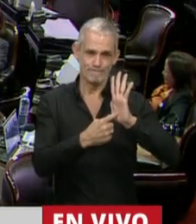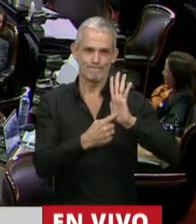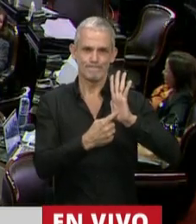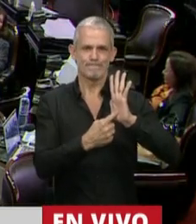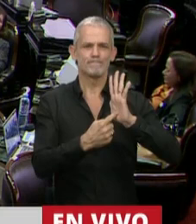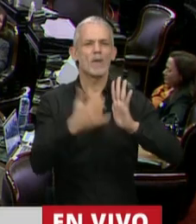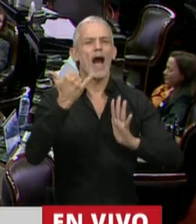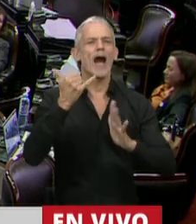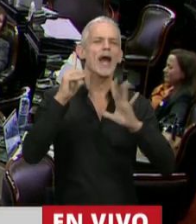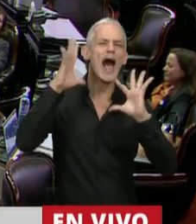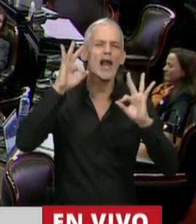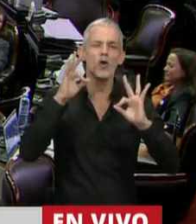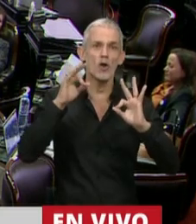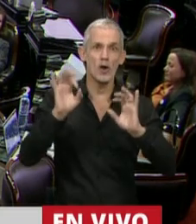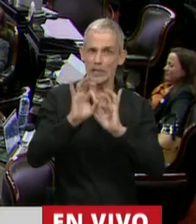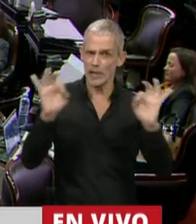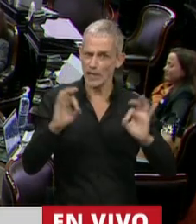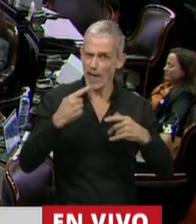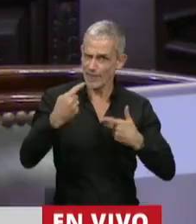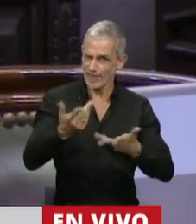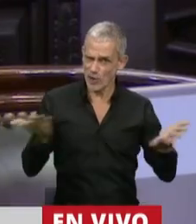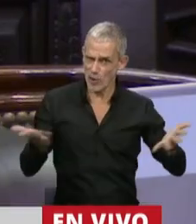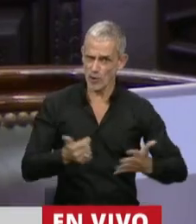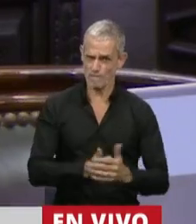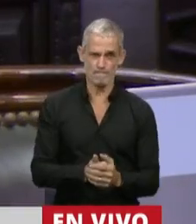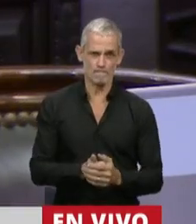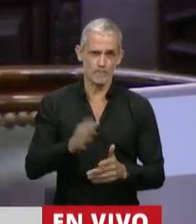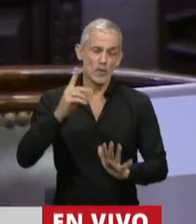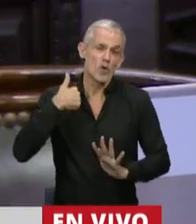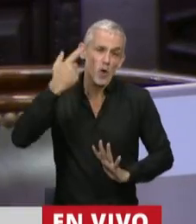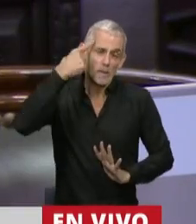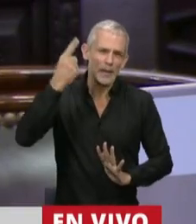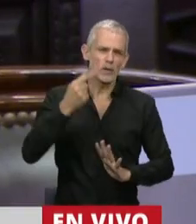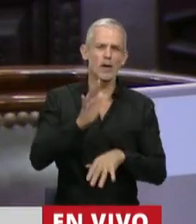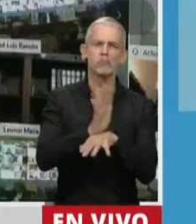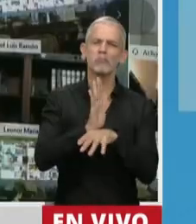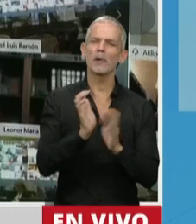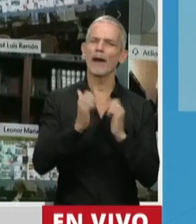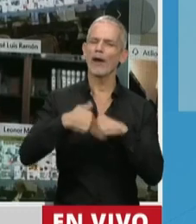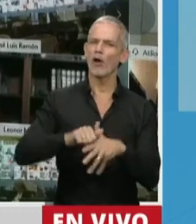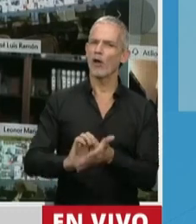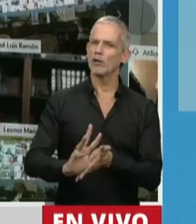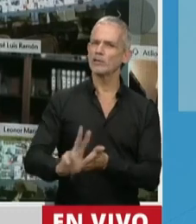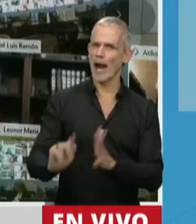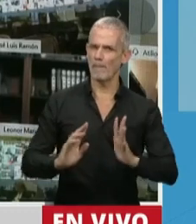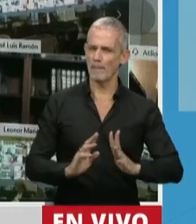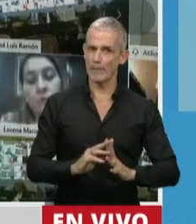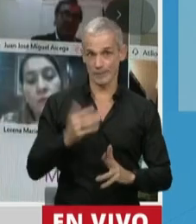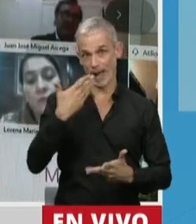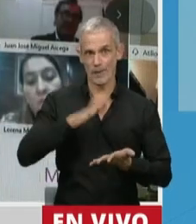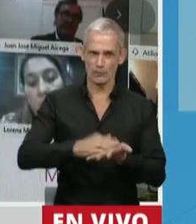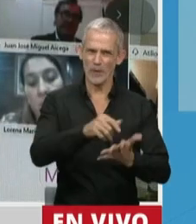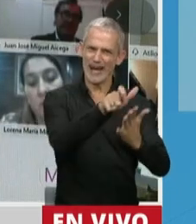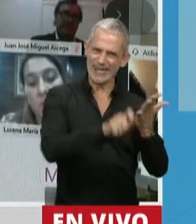hay algo que no se ha mencionado, porque creo que plantea una trampa. Por un lado se habla de la receta